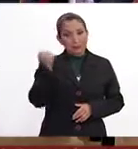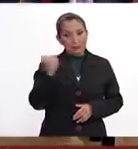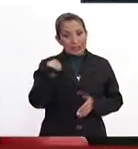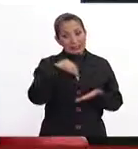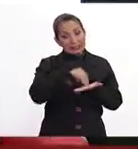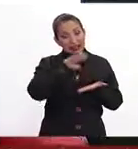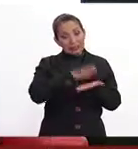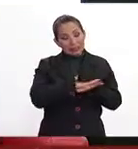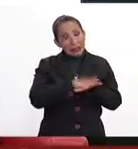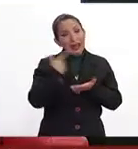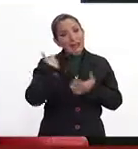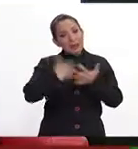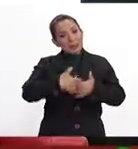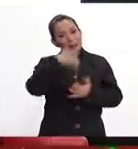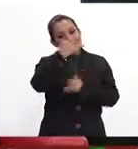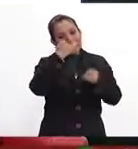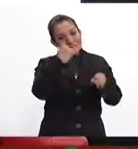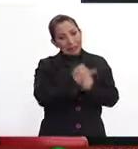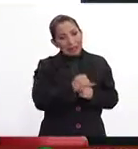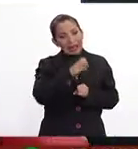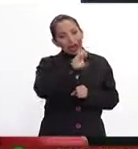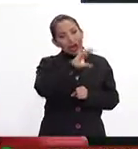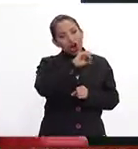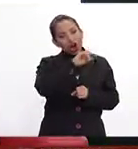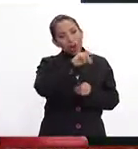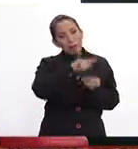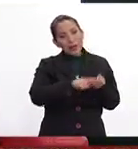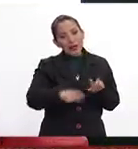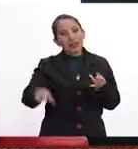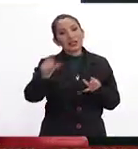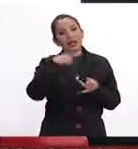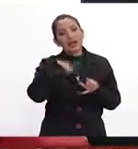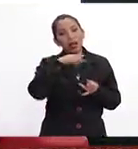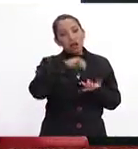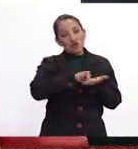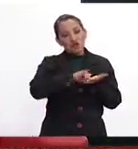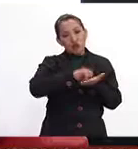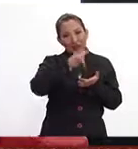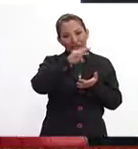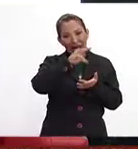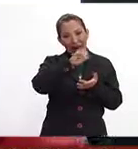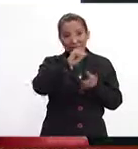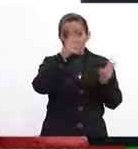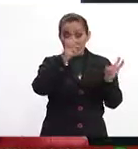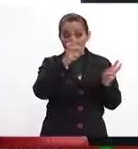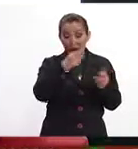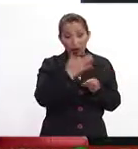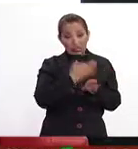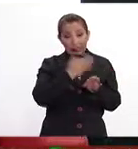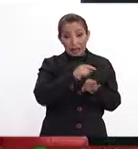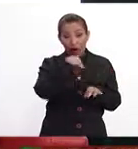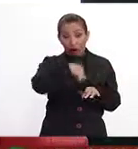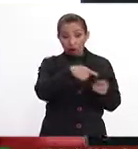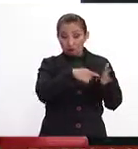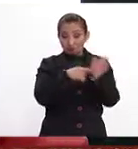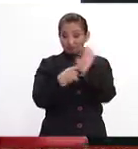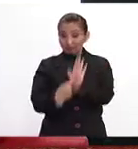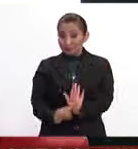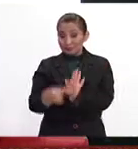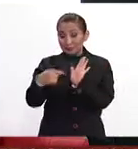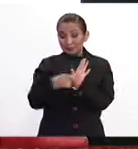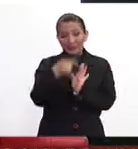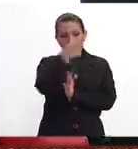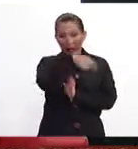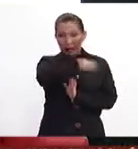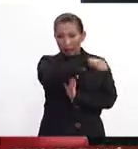están citando en prensa internacional como el Economist, como Wall Street Journal, como el New York Times, en temas como el que traemos hoy, ellos